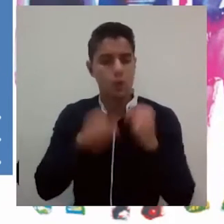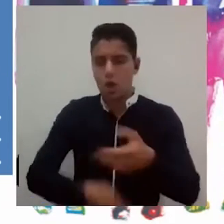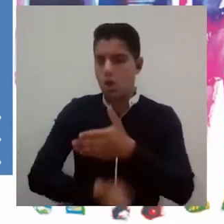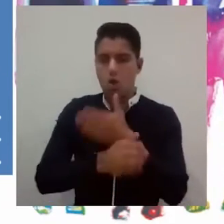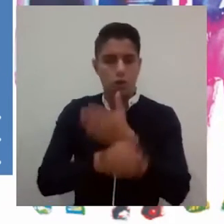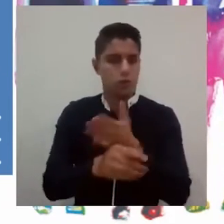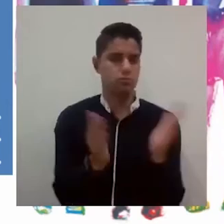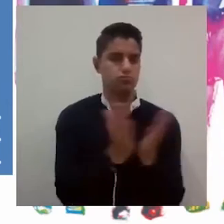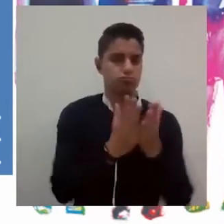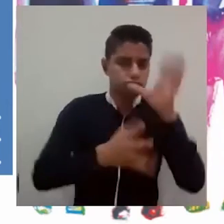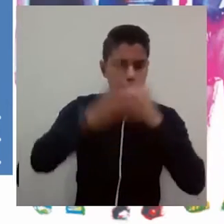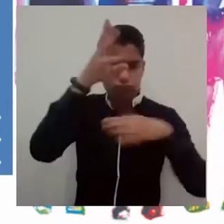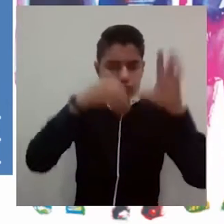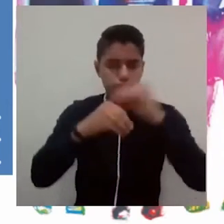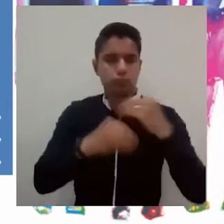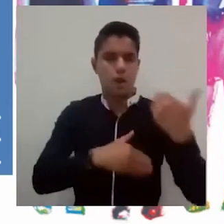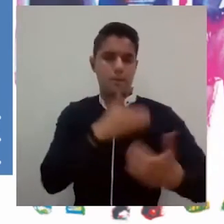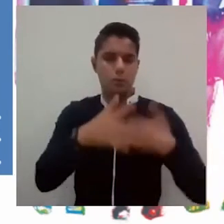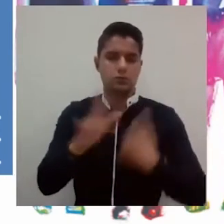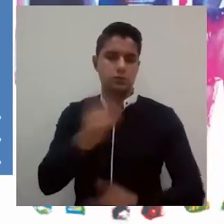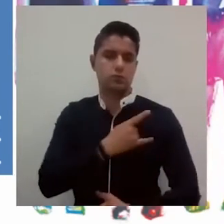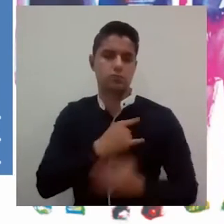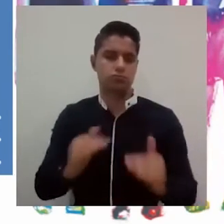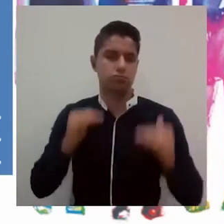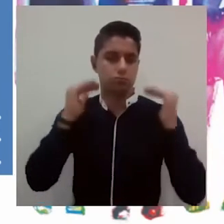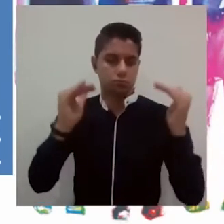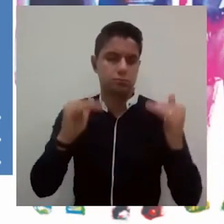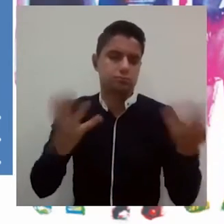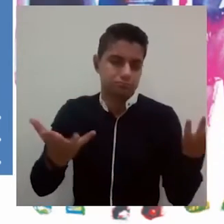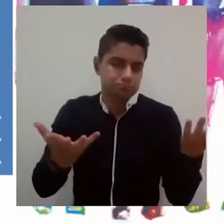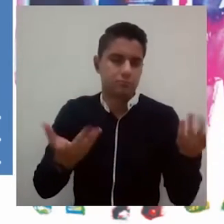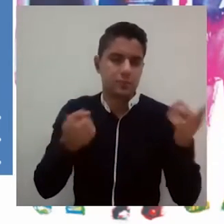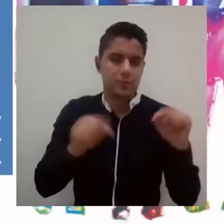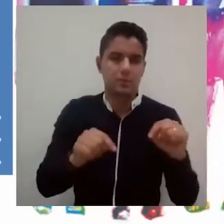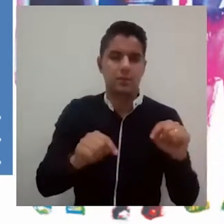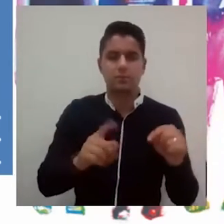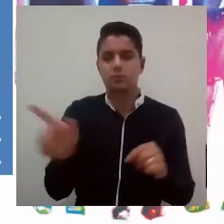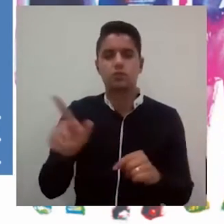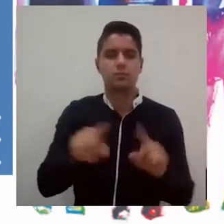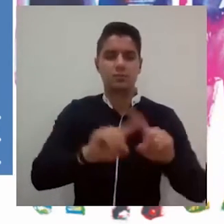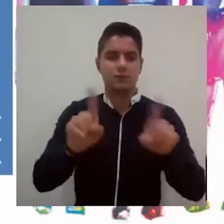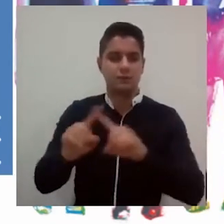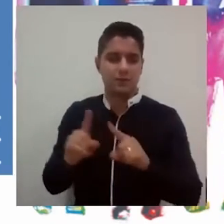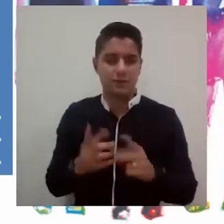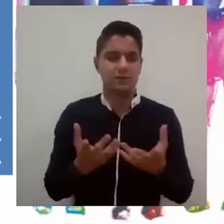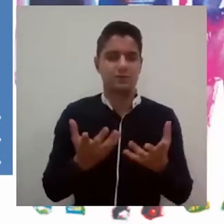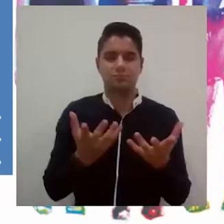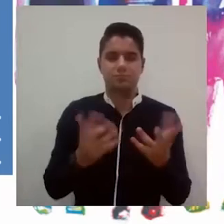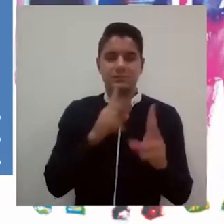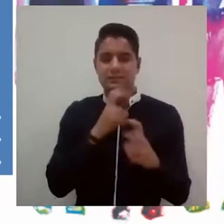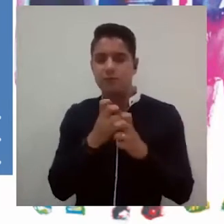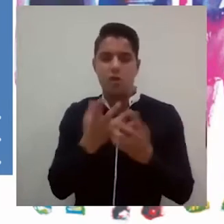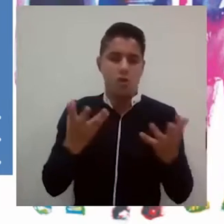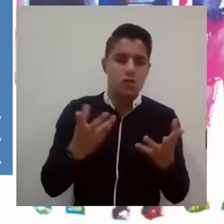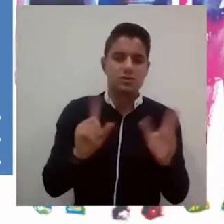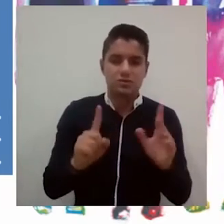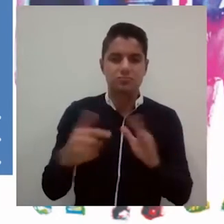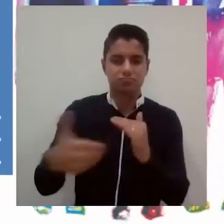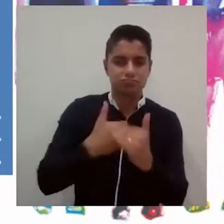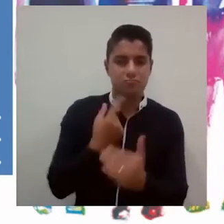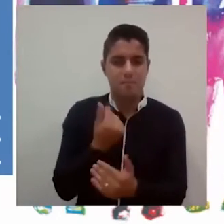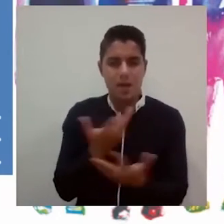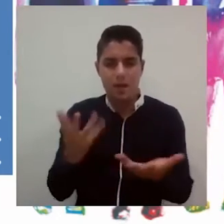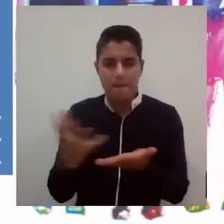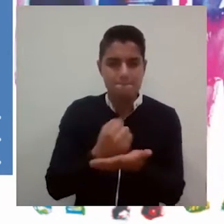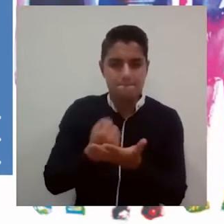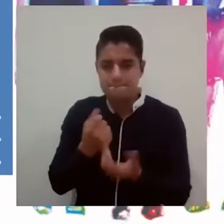que les ha permitido continuar y avanzar en su proceso de educación superior, a pesar de las múltiples dificultades que, en materia de ingresos